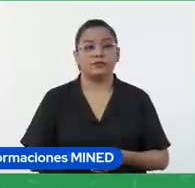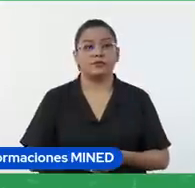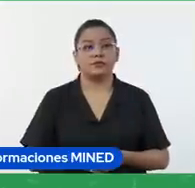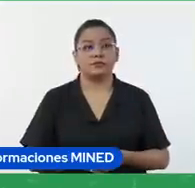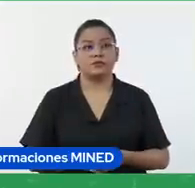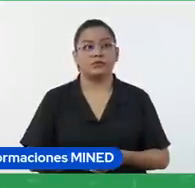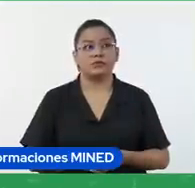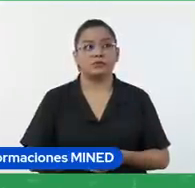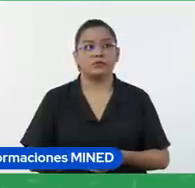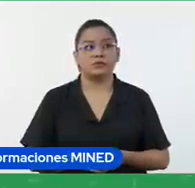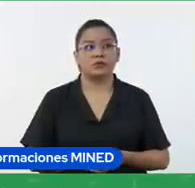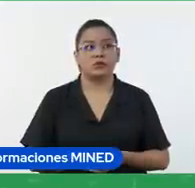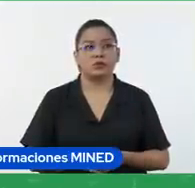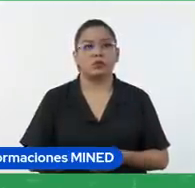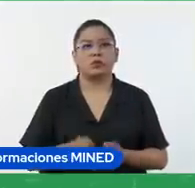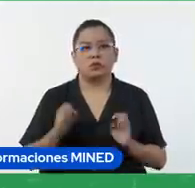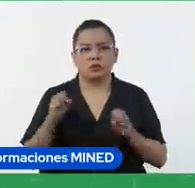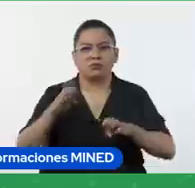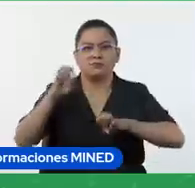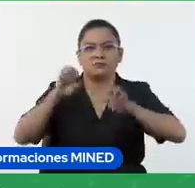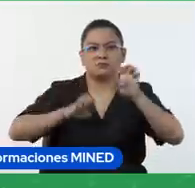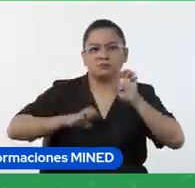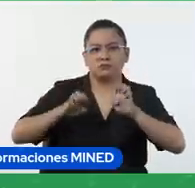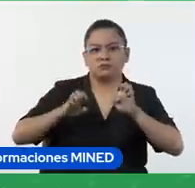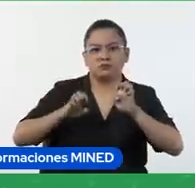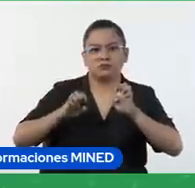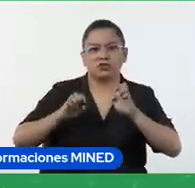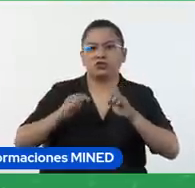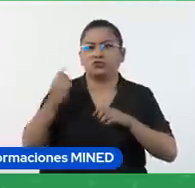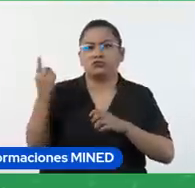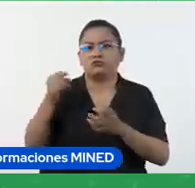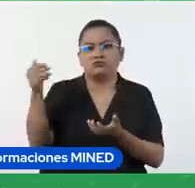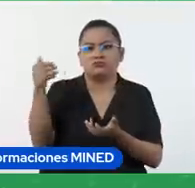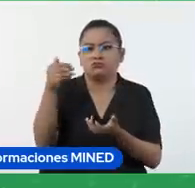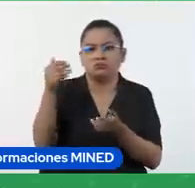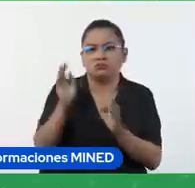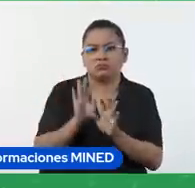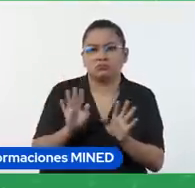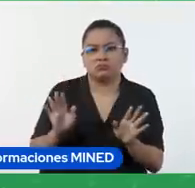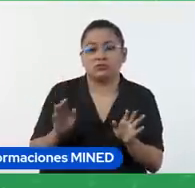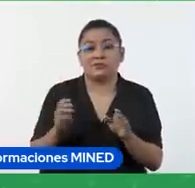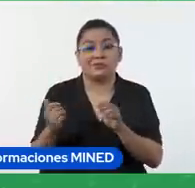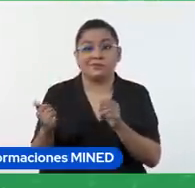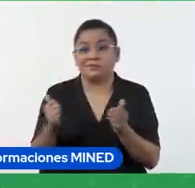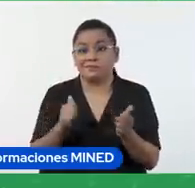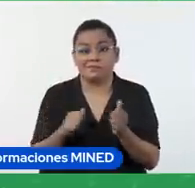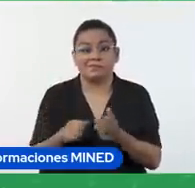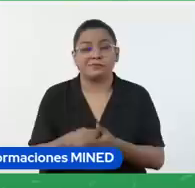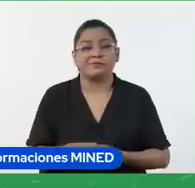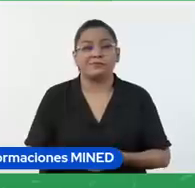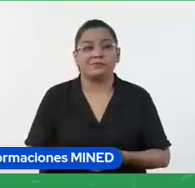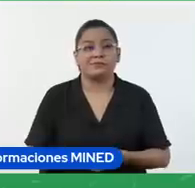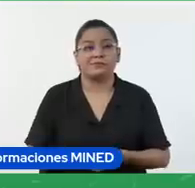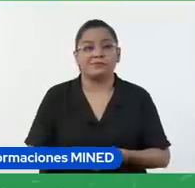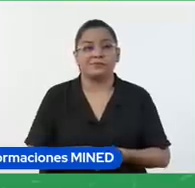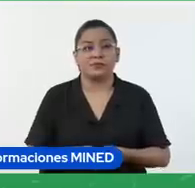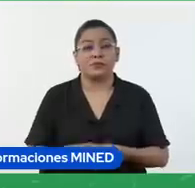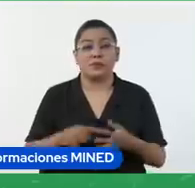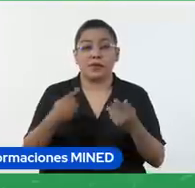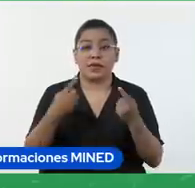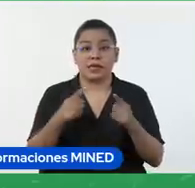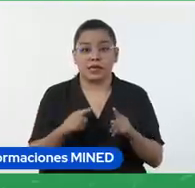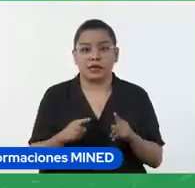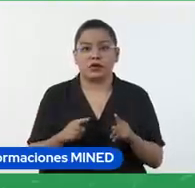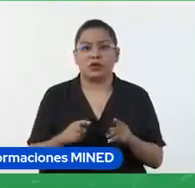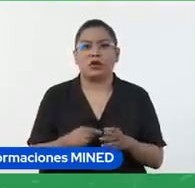o una evaluación sumativa por ejemplo de acuerdo al puntaje obtenido pero también un formulario nos va a